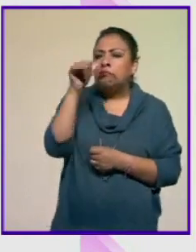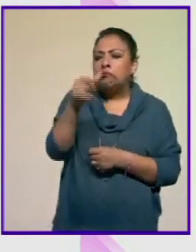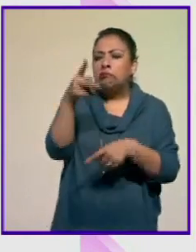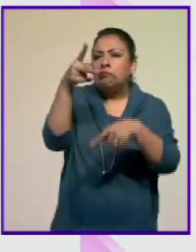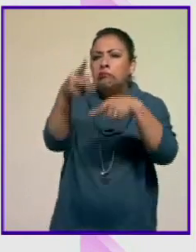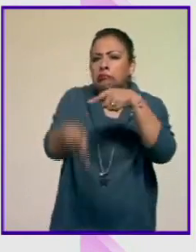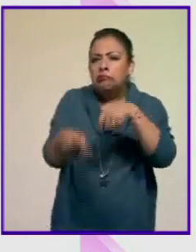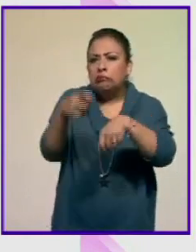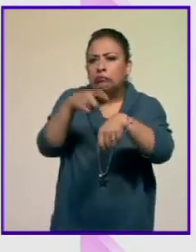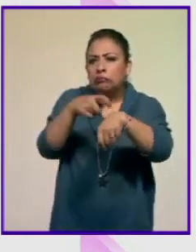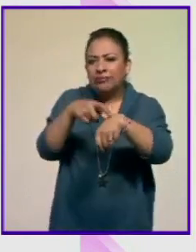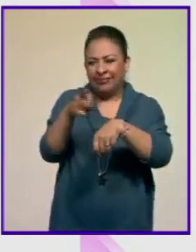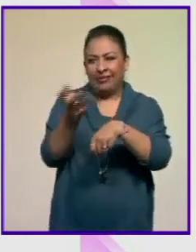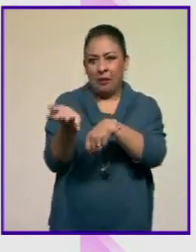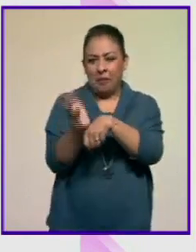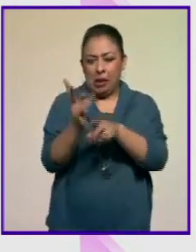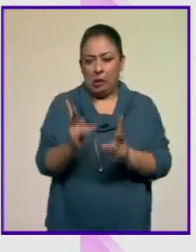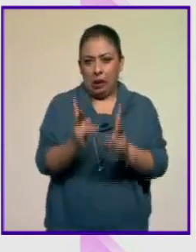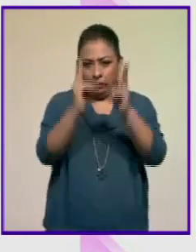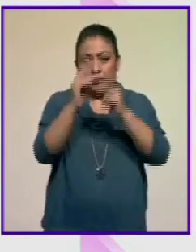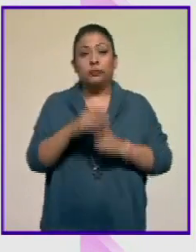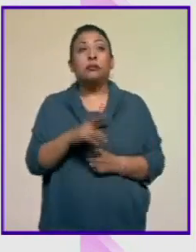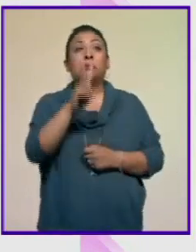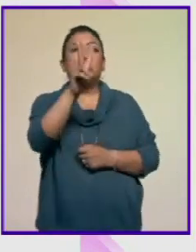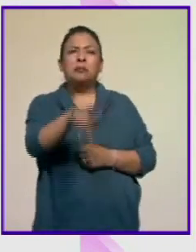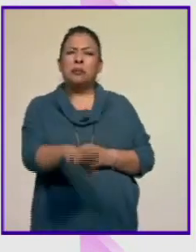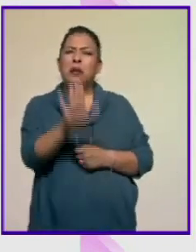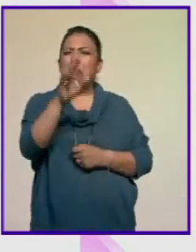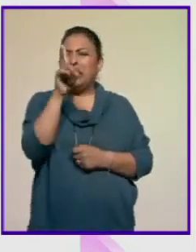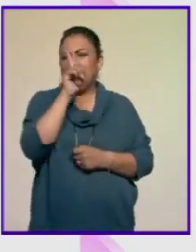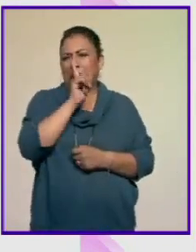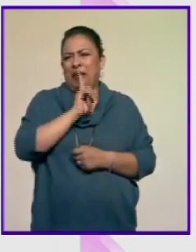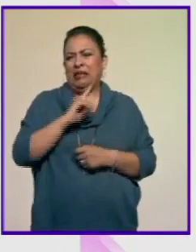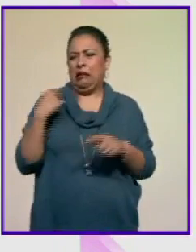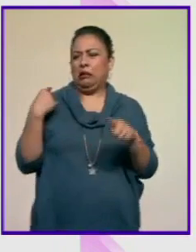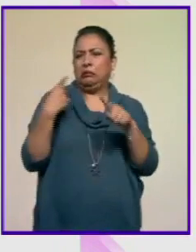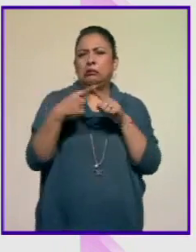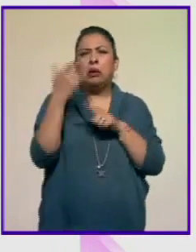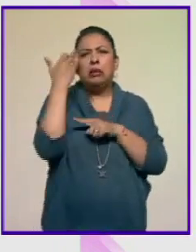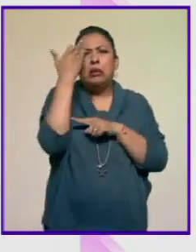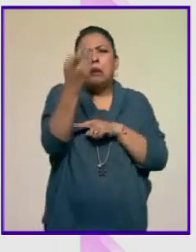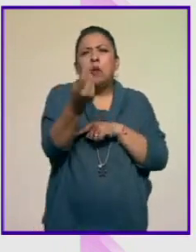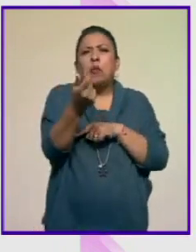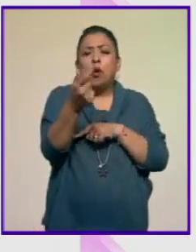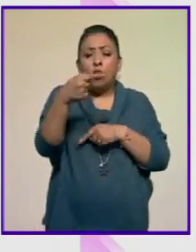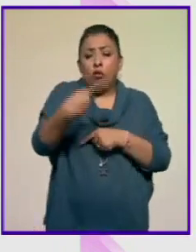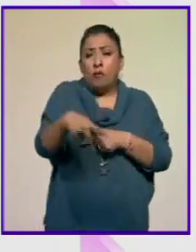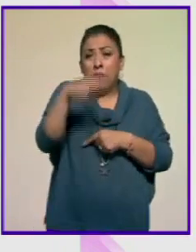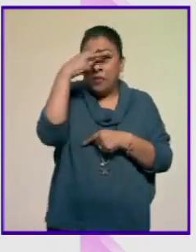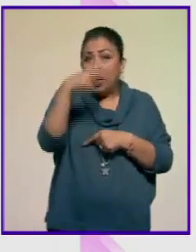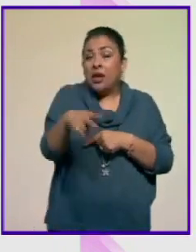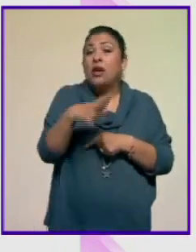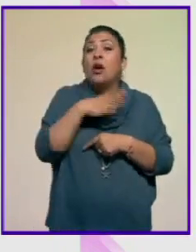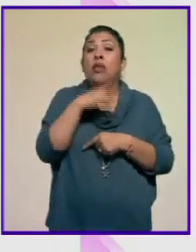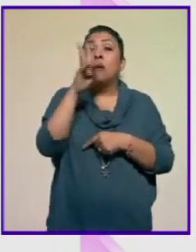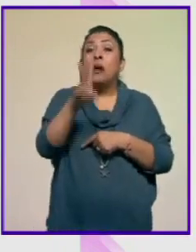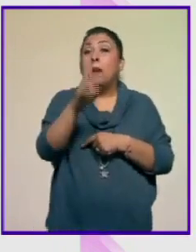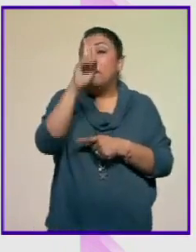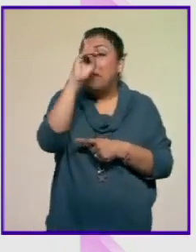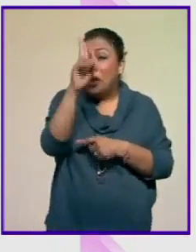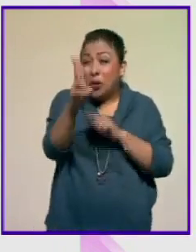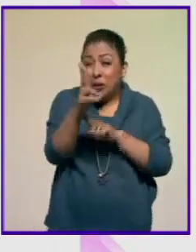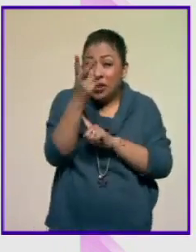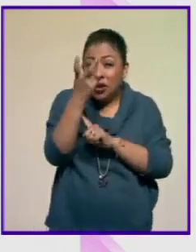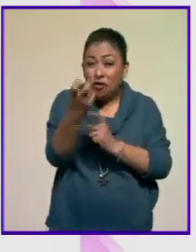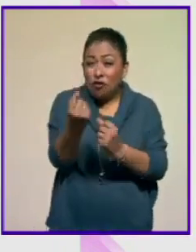Parece mentira que a esta distancia tan corta haya existido en México este tipo de censura